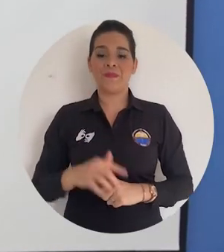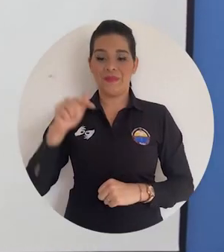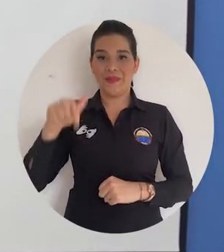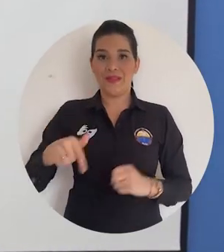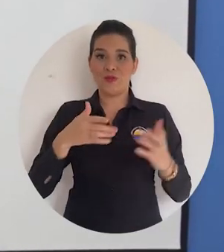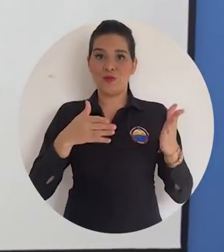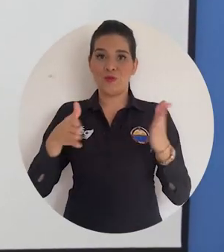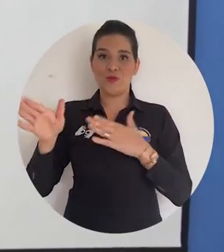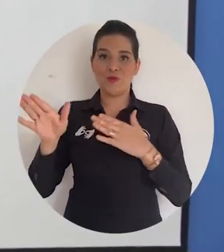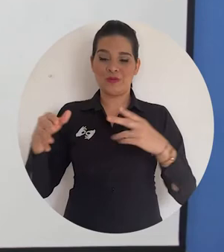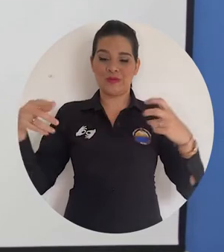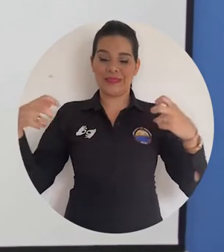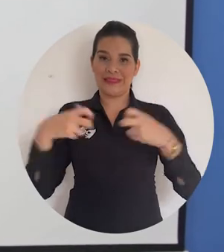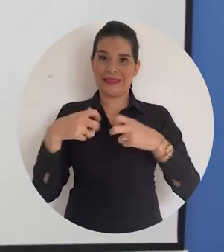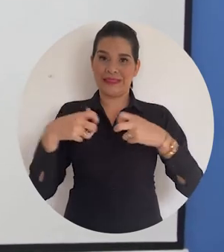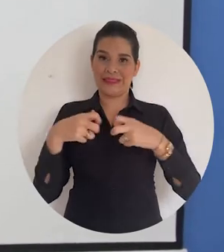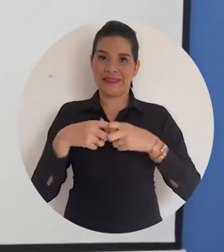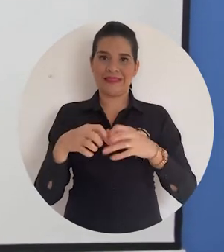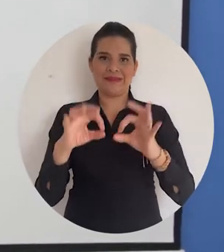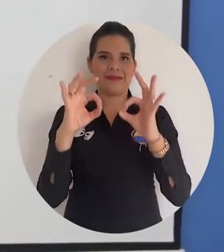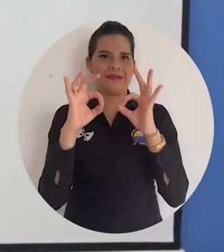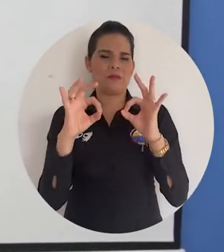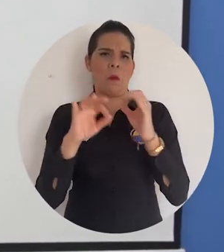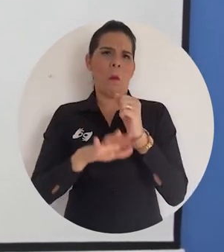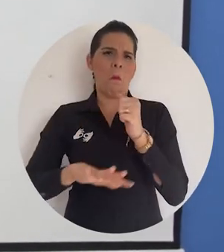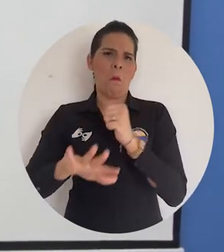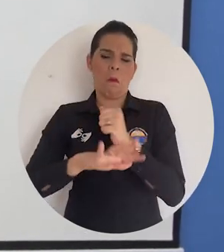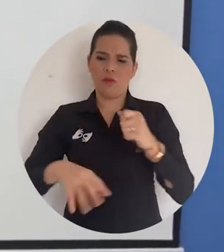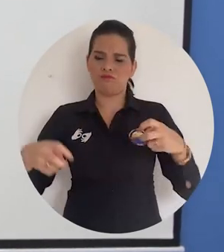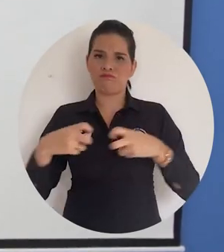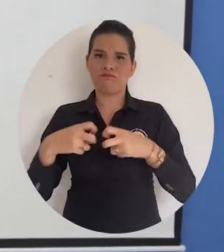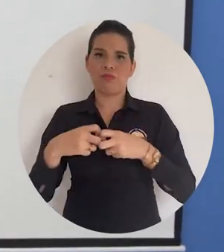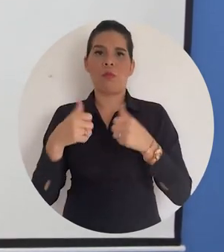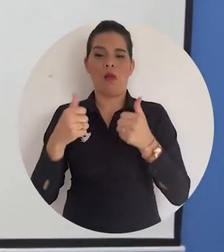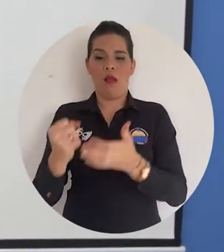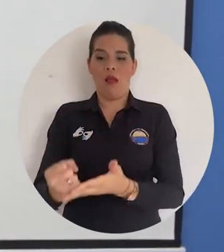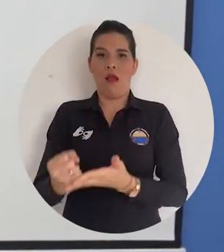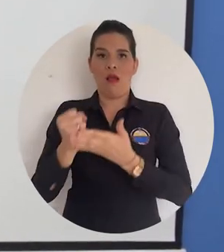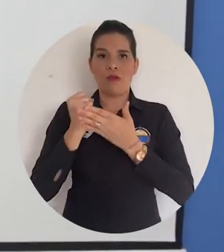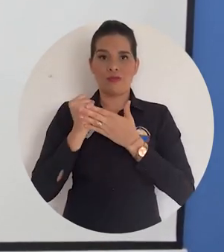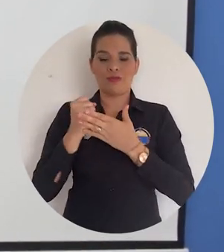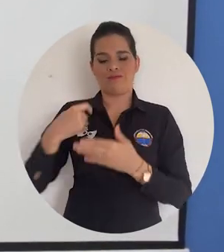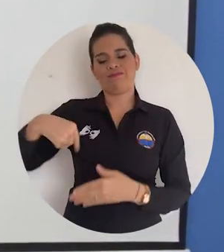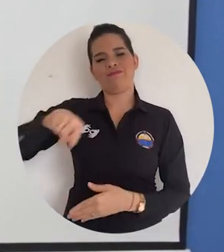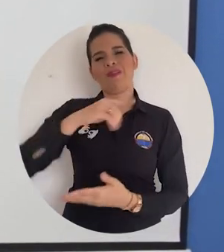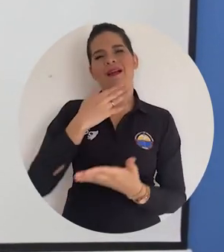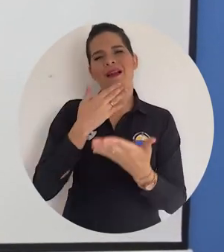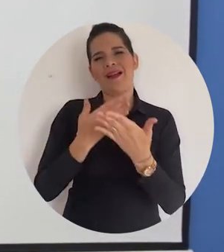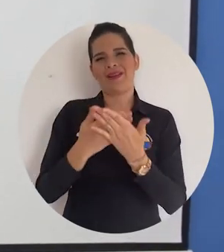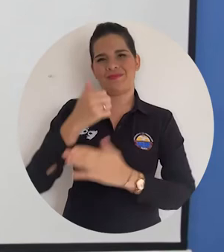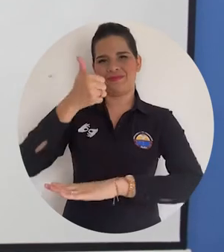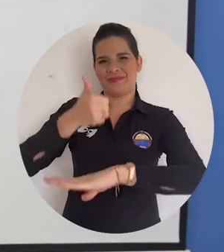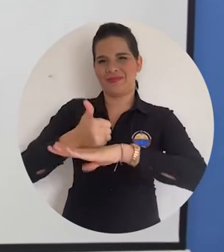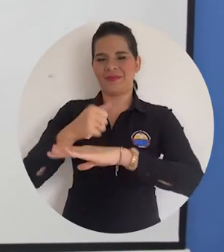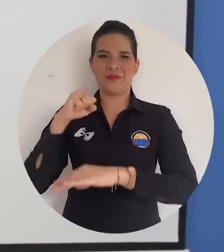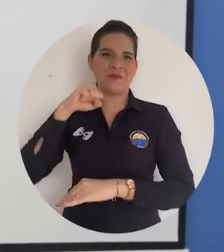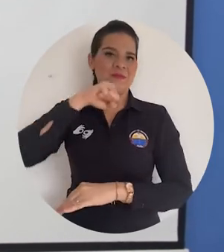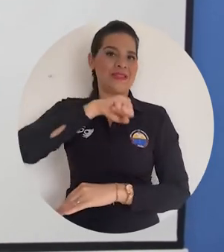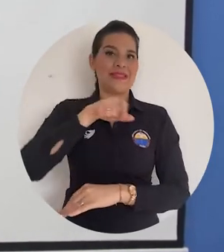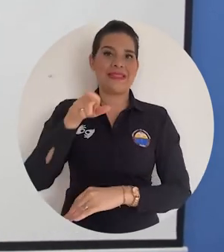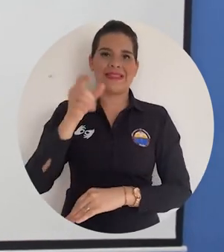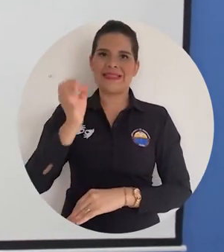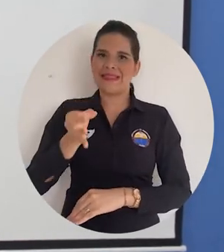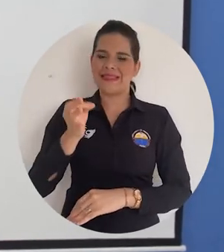importante como es la electricidad básica para nosotros los PPL. Muchas gracias, doctor Pablo Guerra, porque